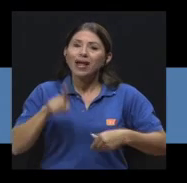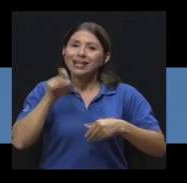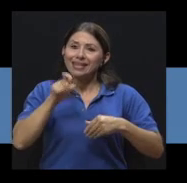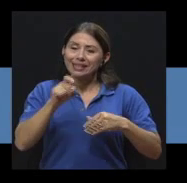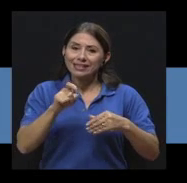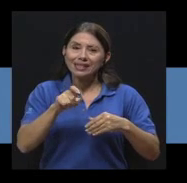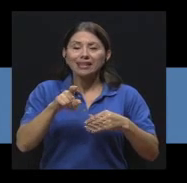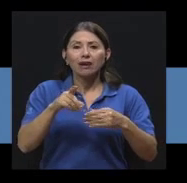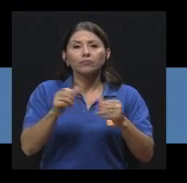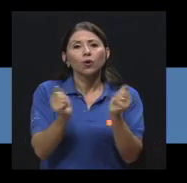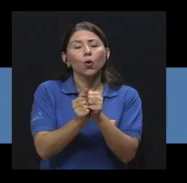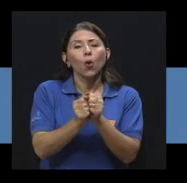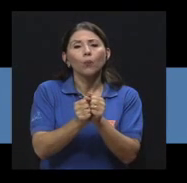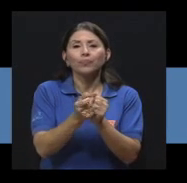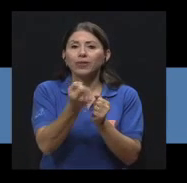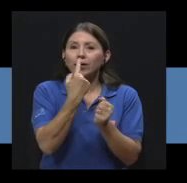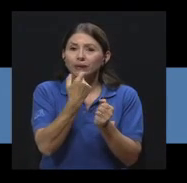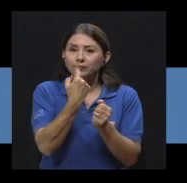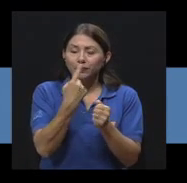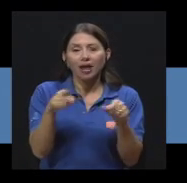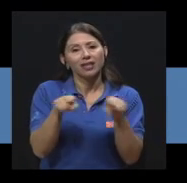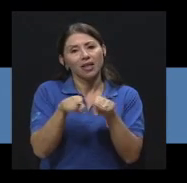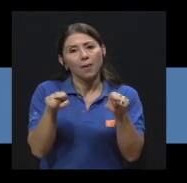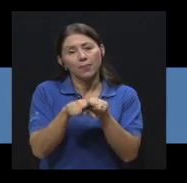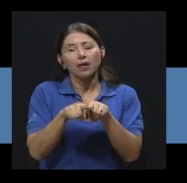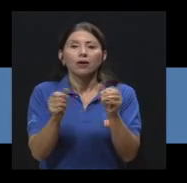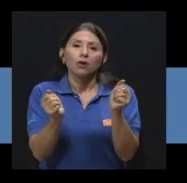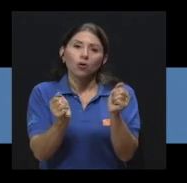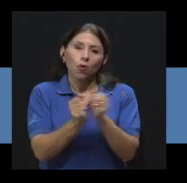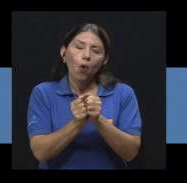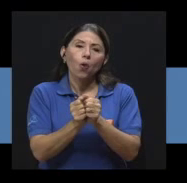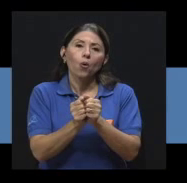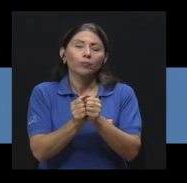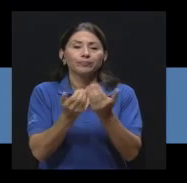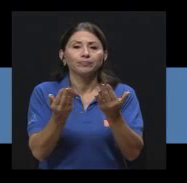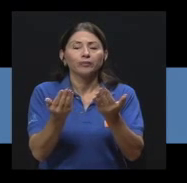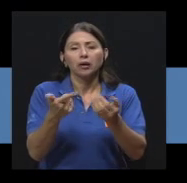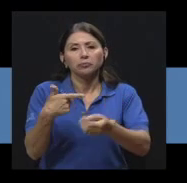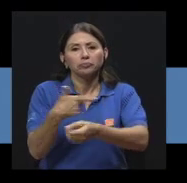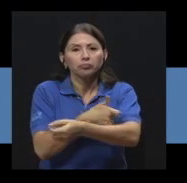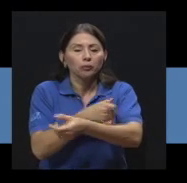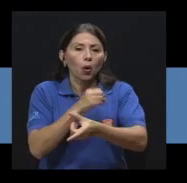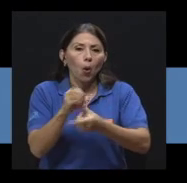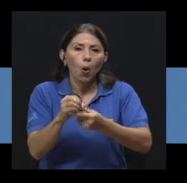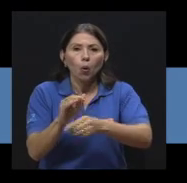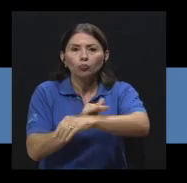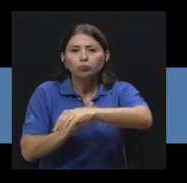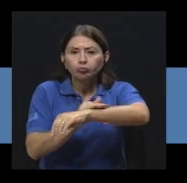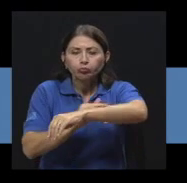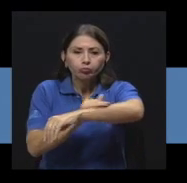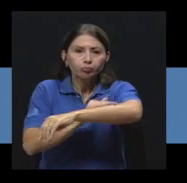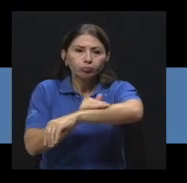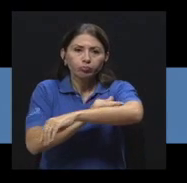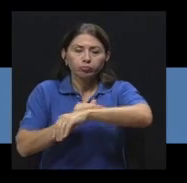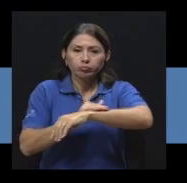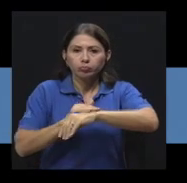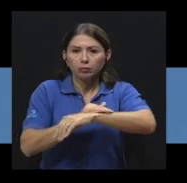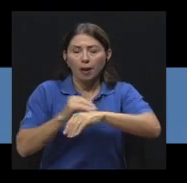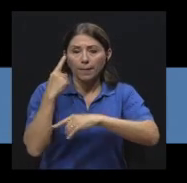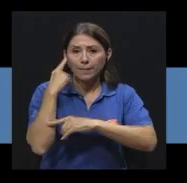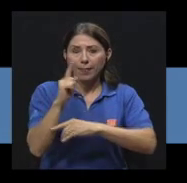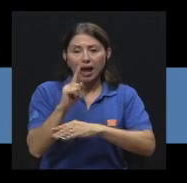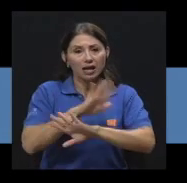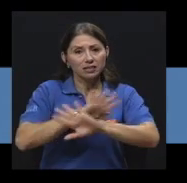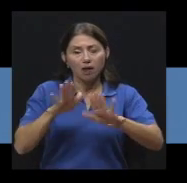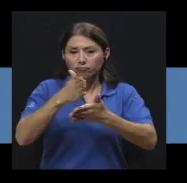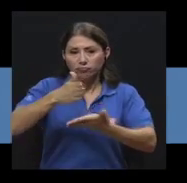ser tratados tanto por medicamentos vía oral como medicamentos que se aplican por la vía tópica para poder entonces eliminarlos.